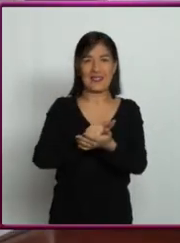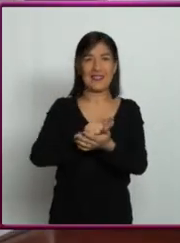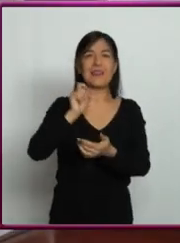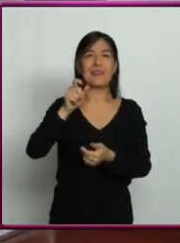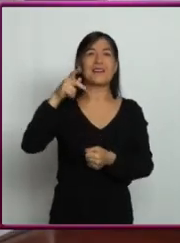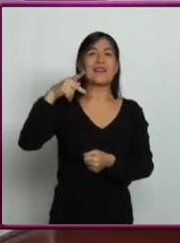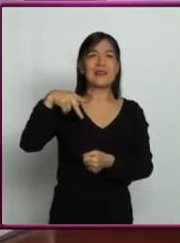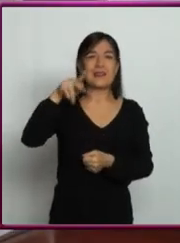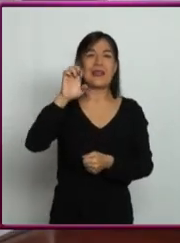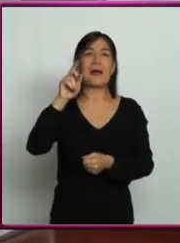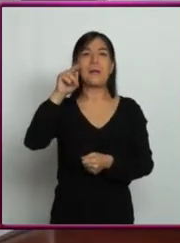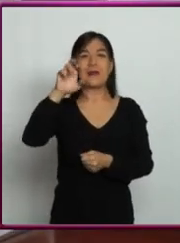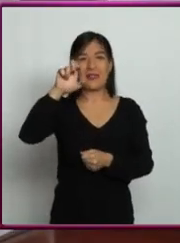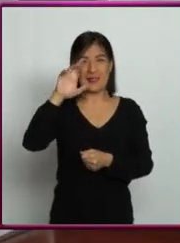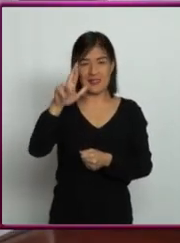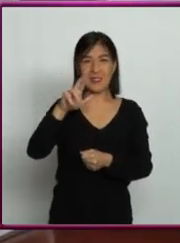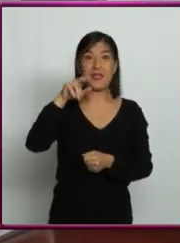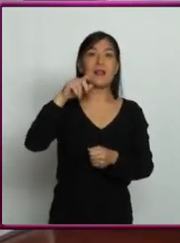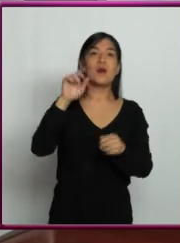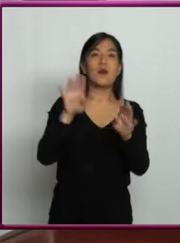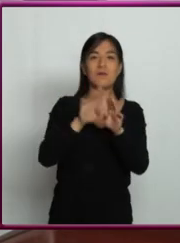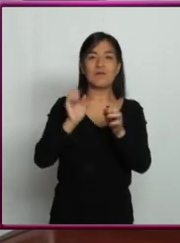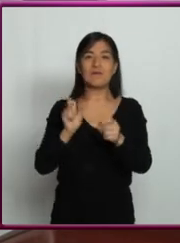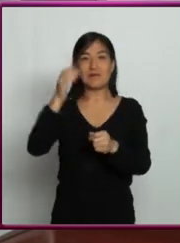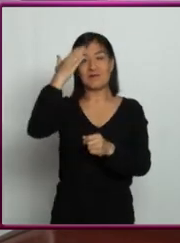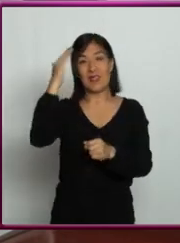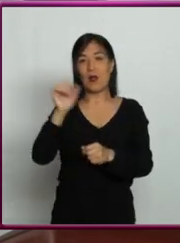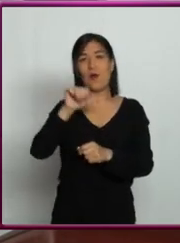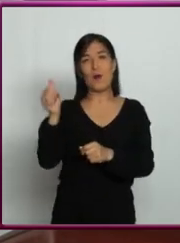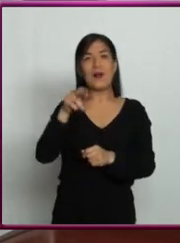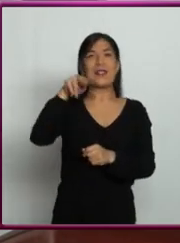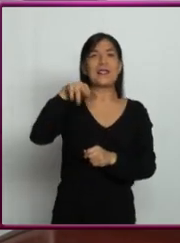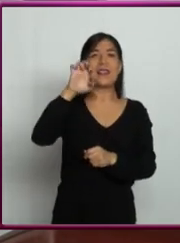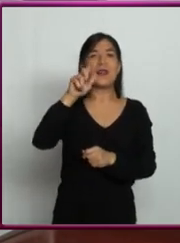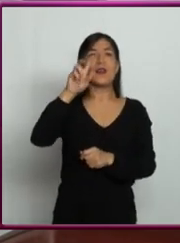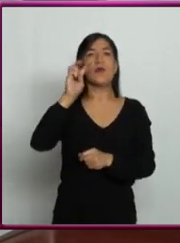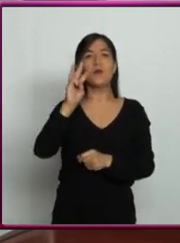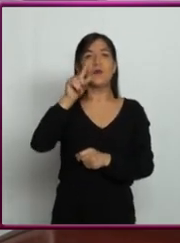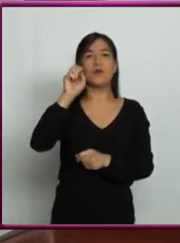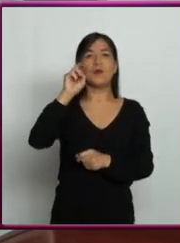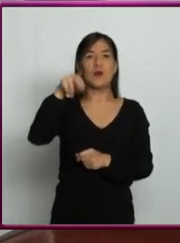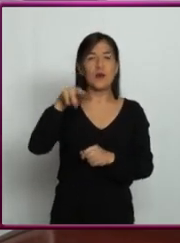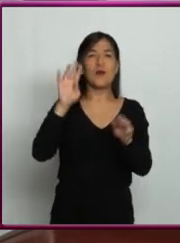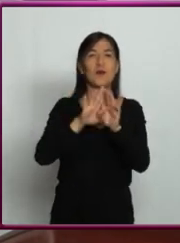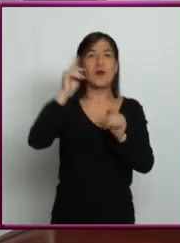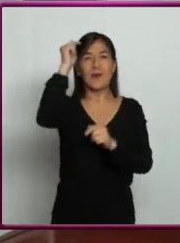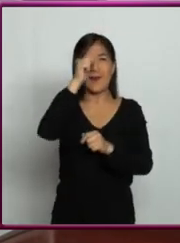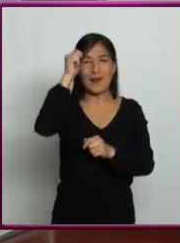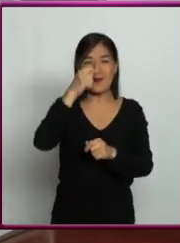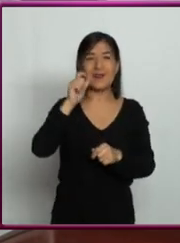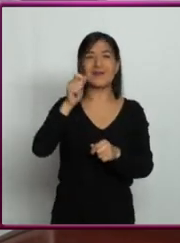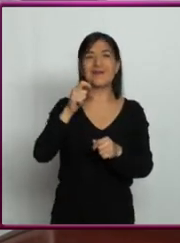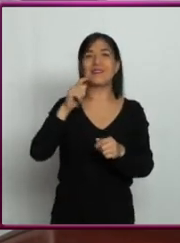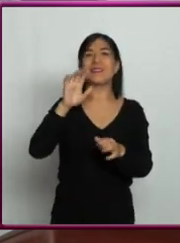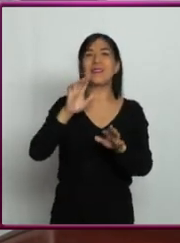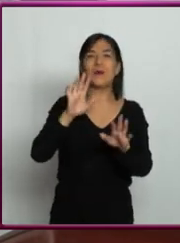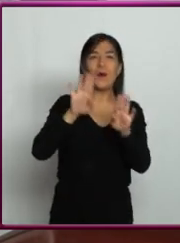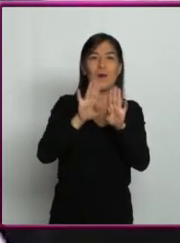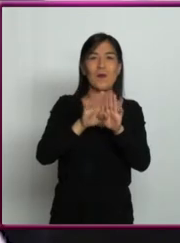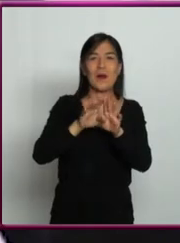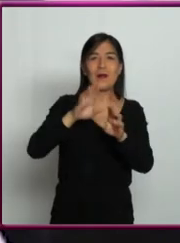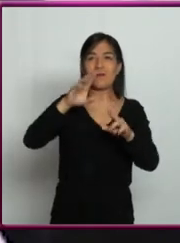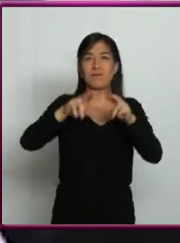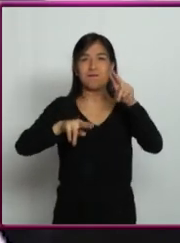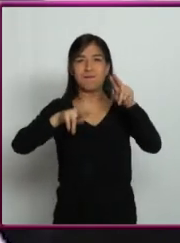anteriores a Newton. Pues luego Newton describió su teoría de la gravedad y podemos resolver las ecuaciones diferenciales